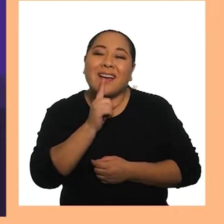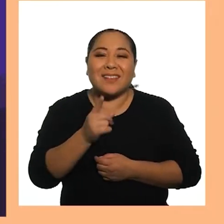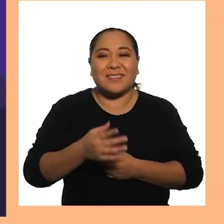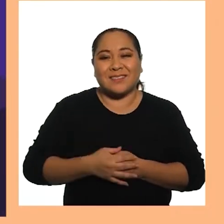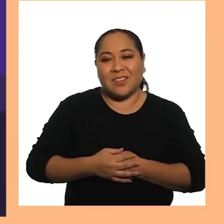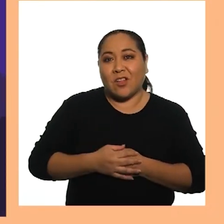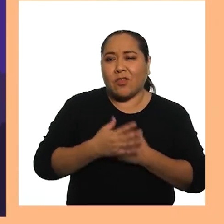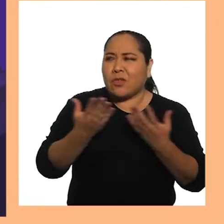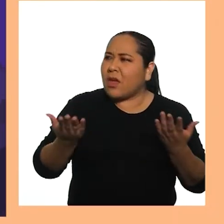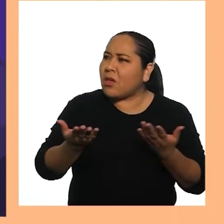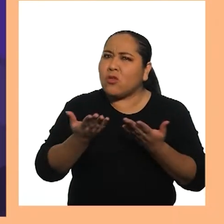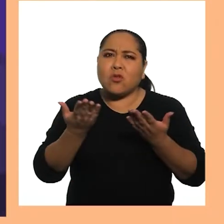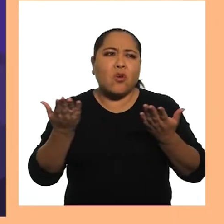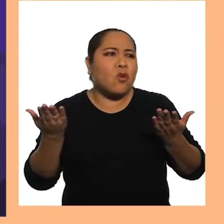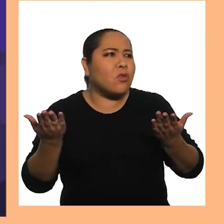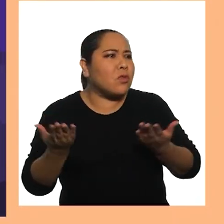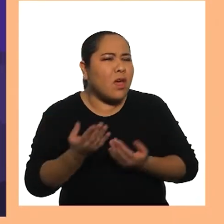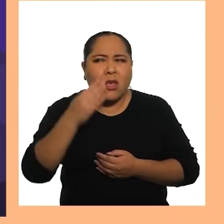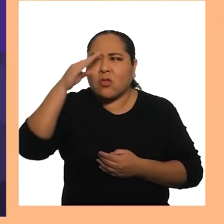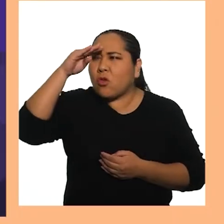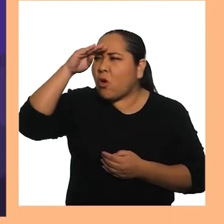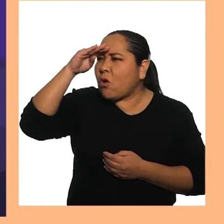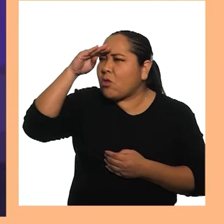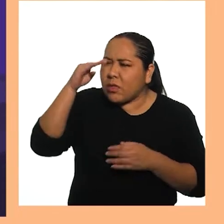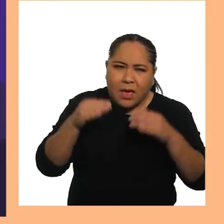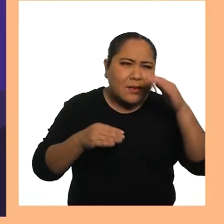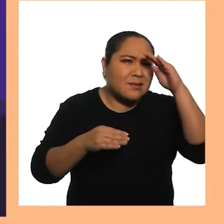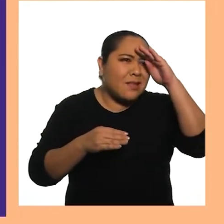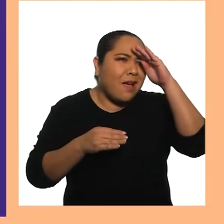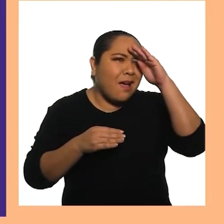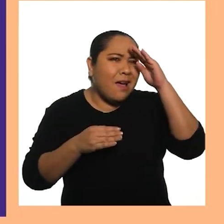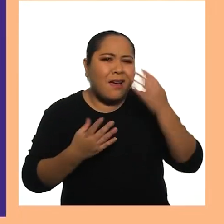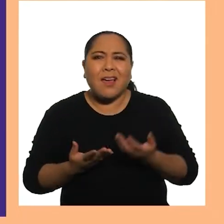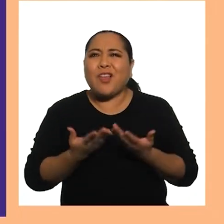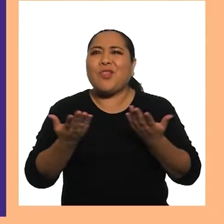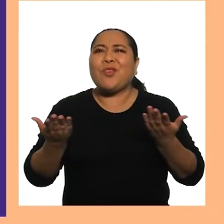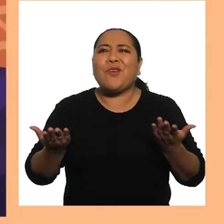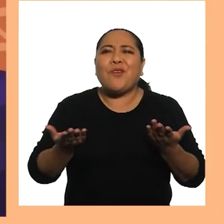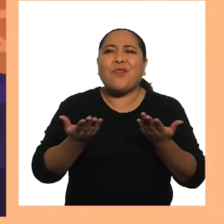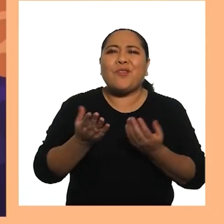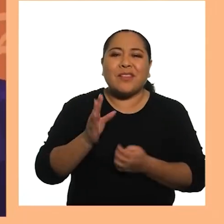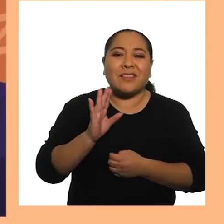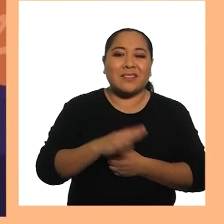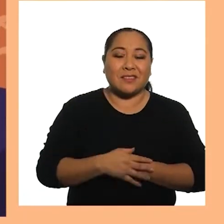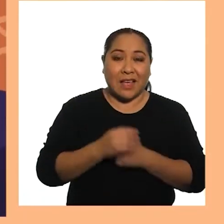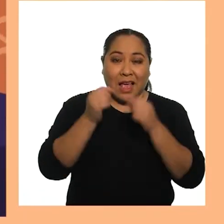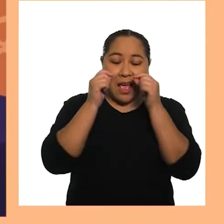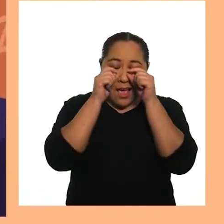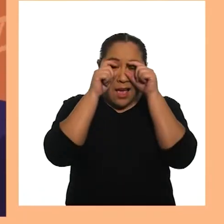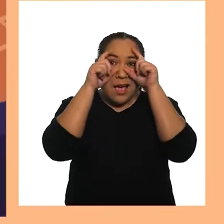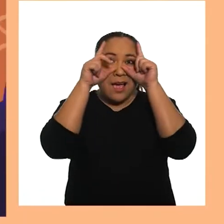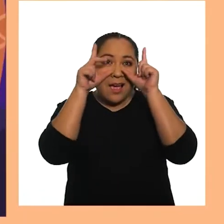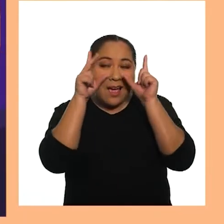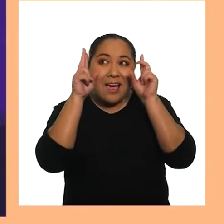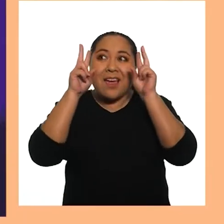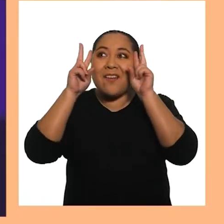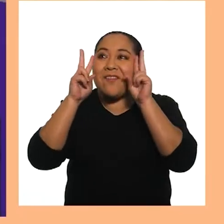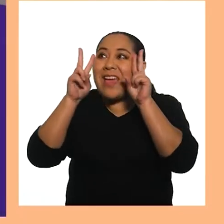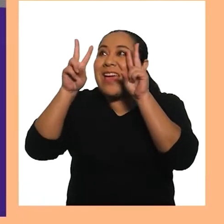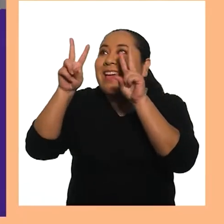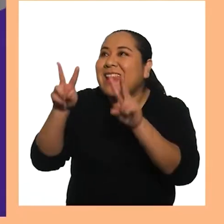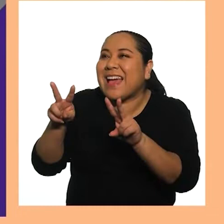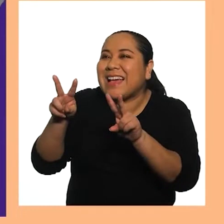papá? ¿Dónde, dónde, dónde está? Abre bien tus